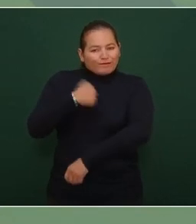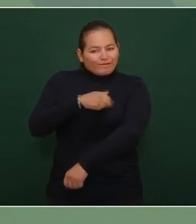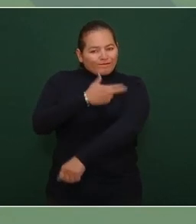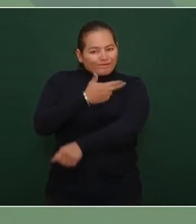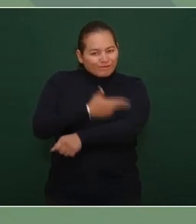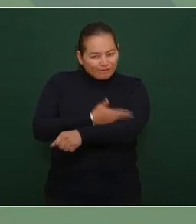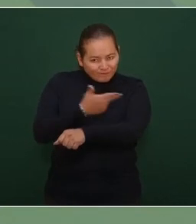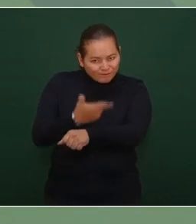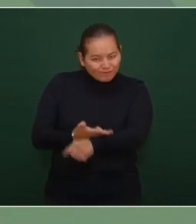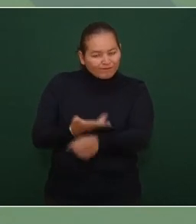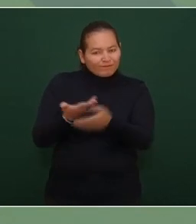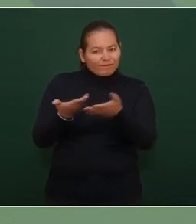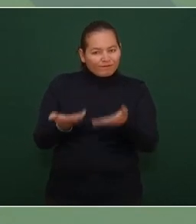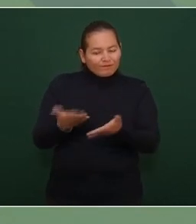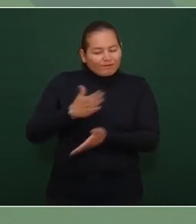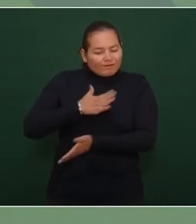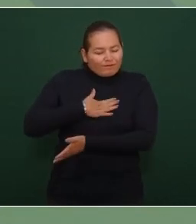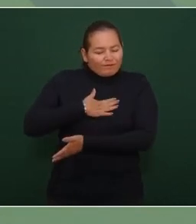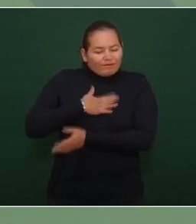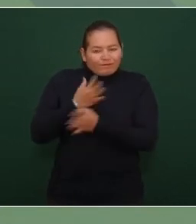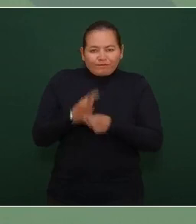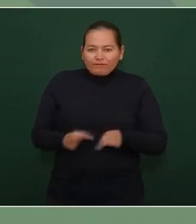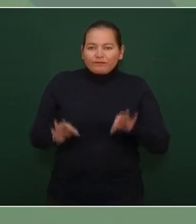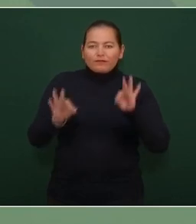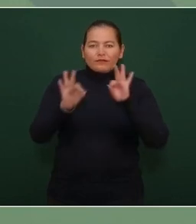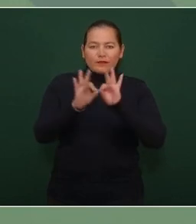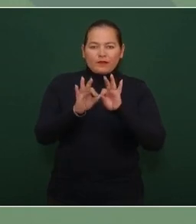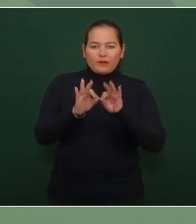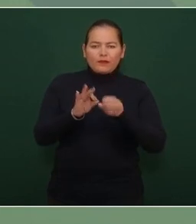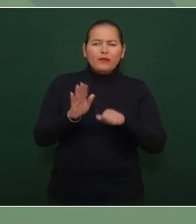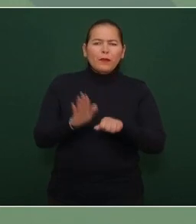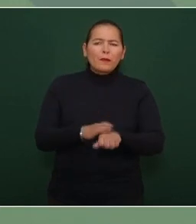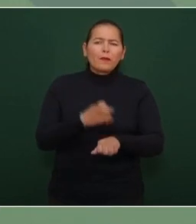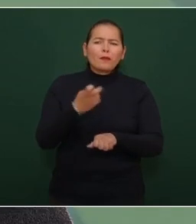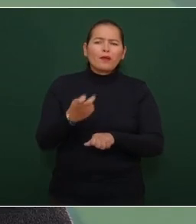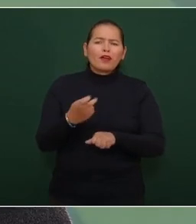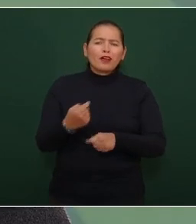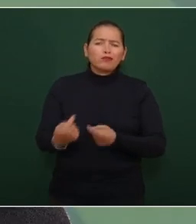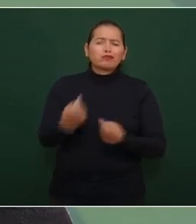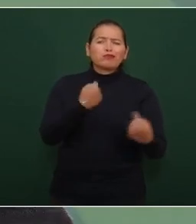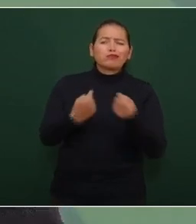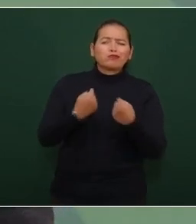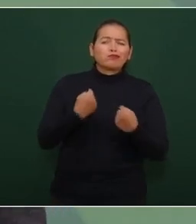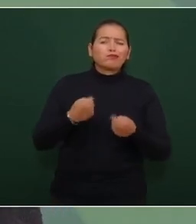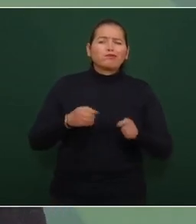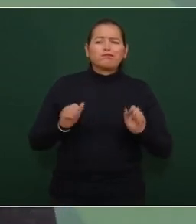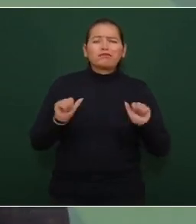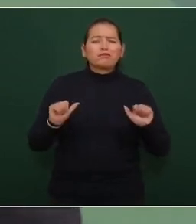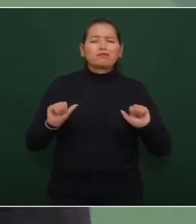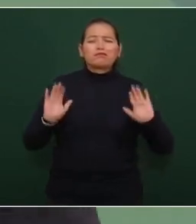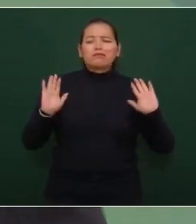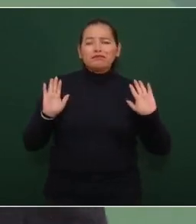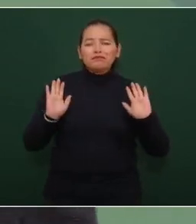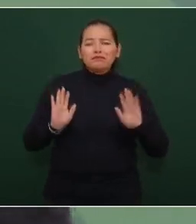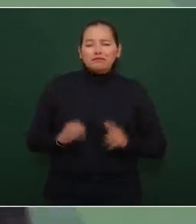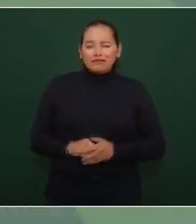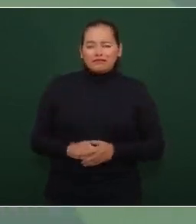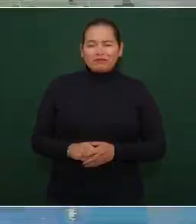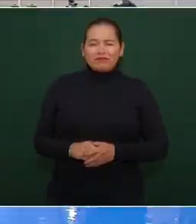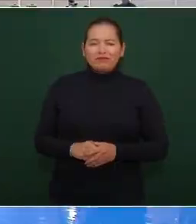y por eso no pueden y vaya que